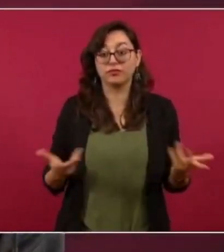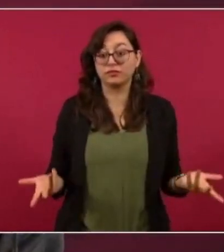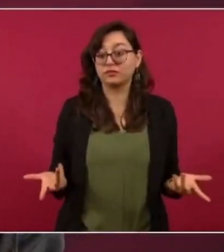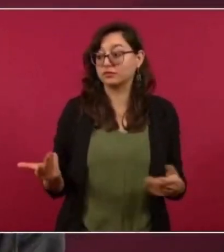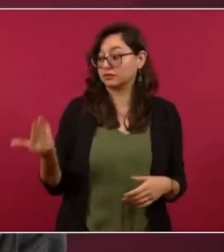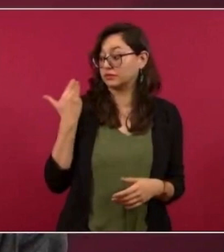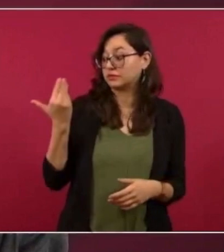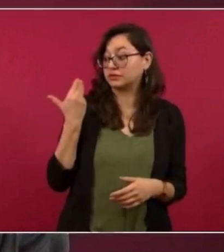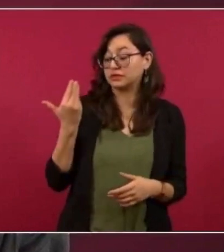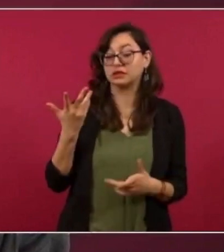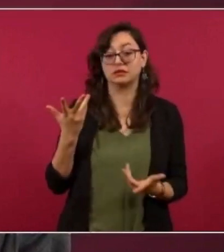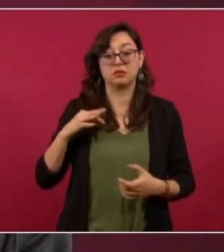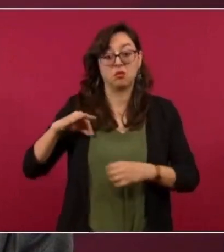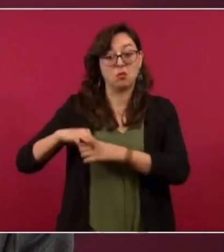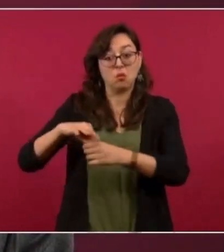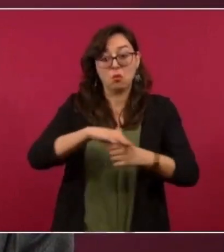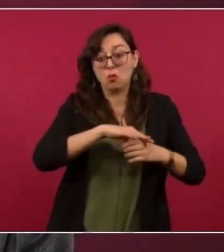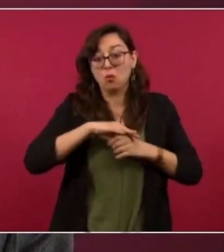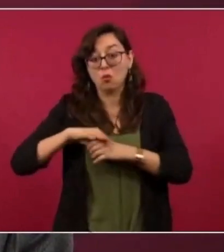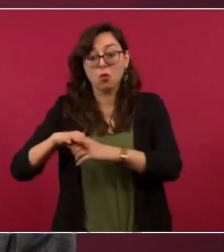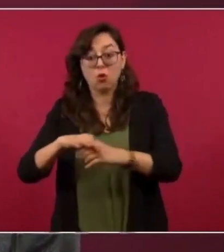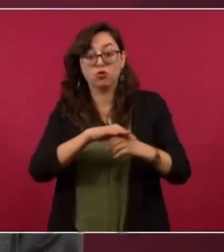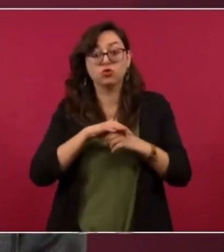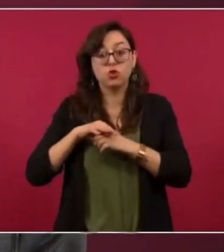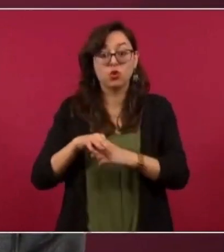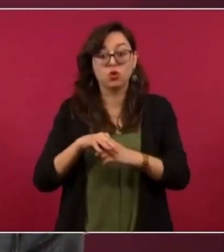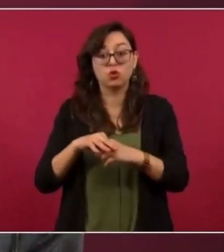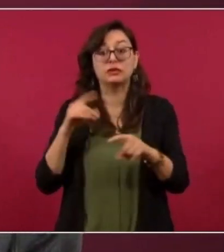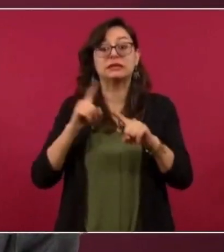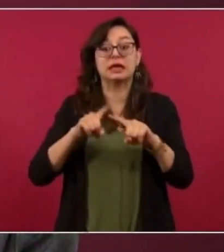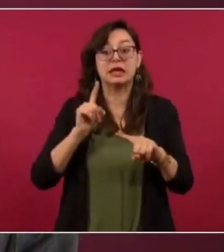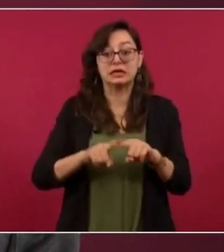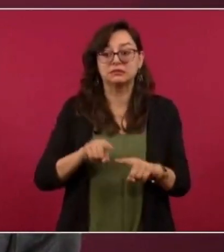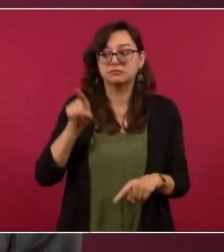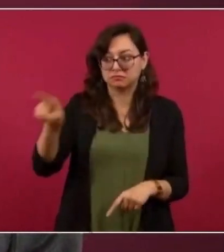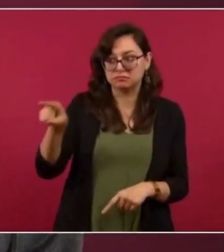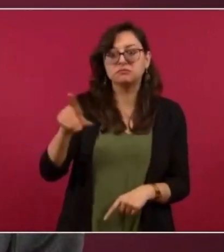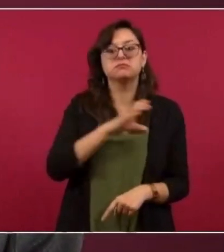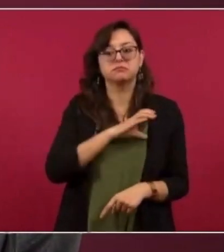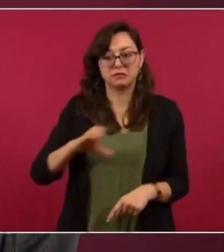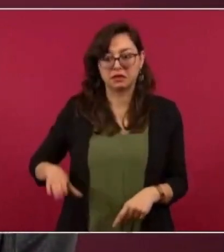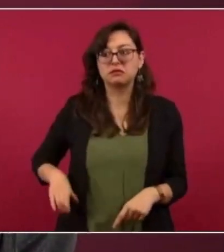última elección federal fue de Benito Juárez, del PAN,